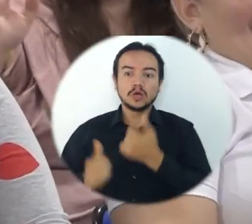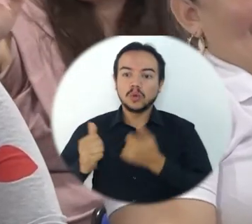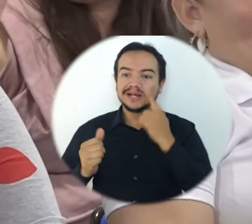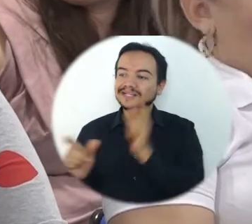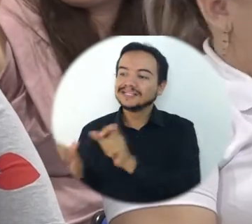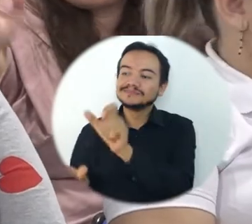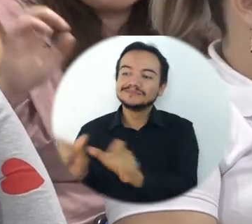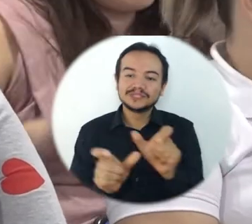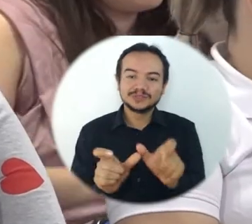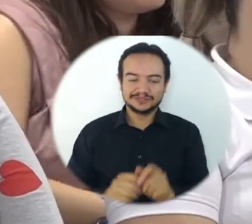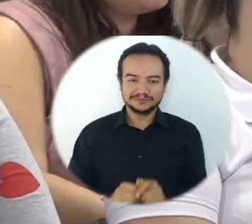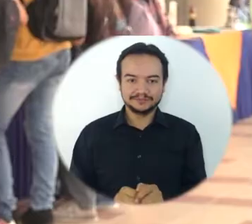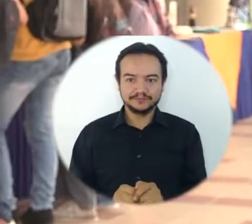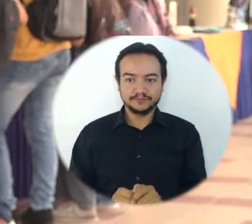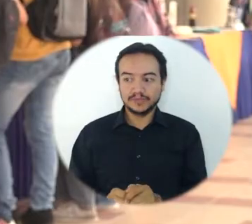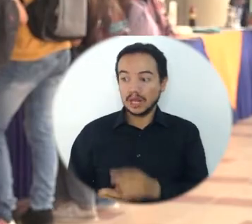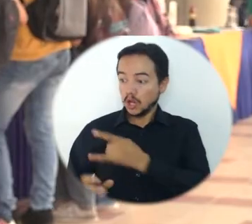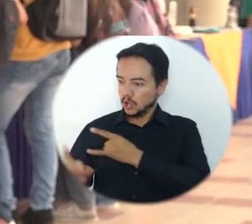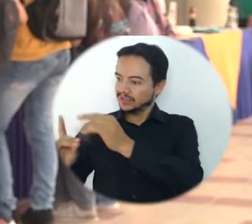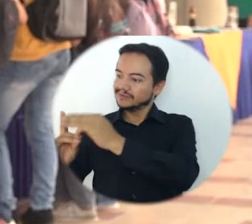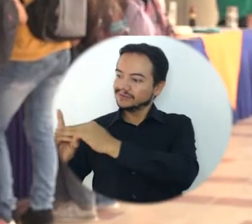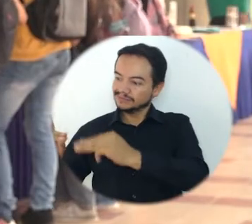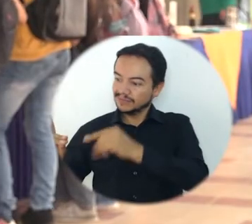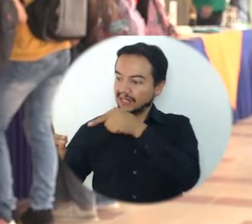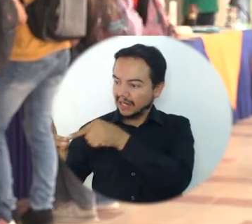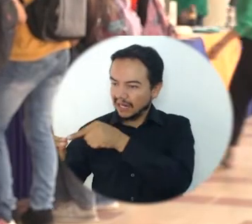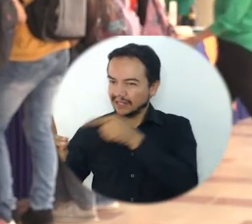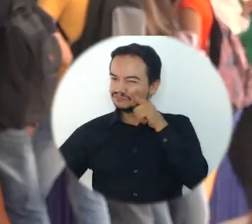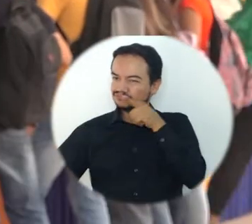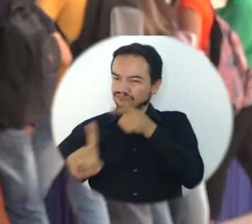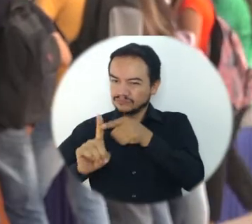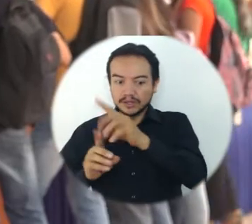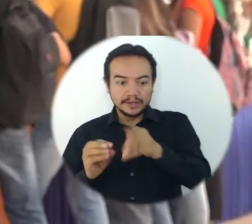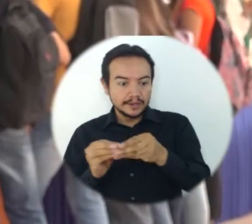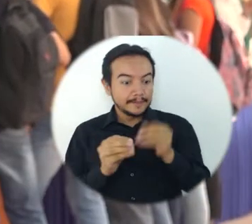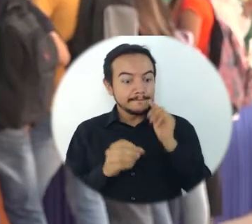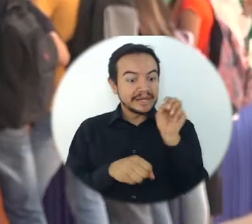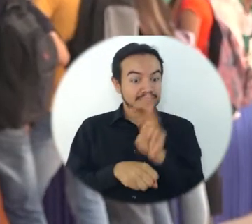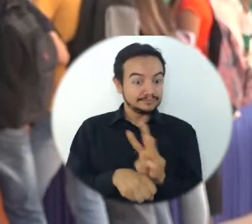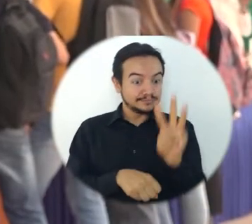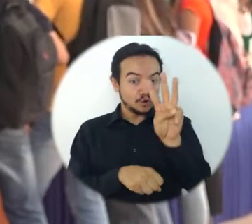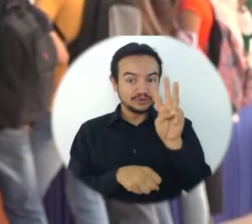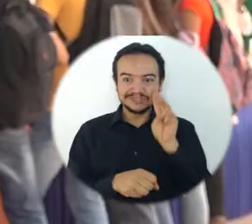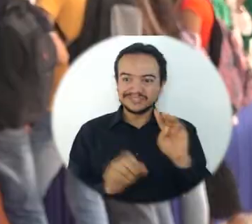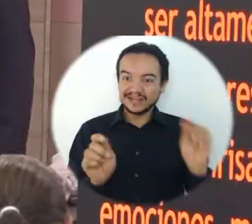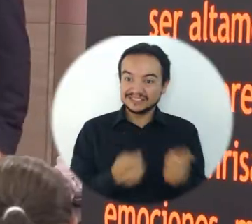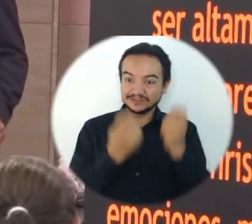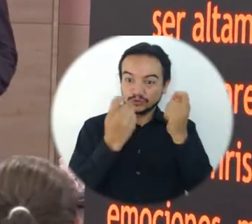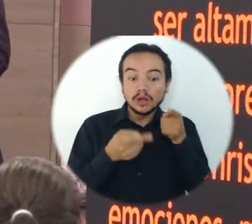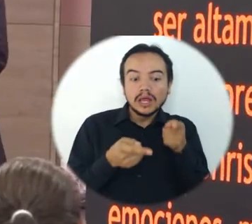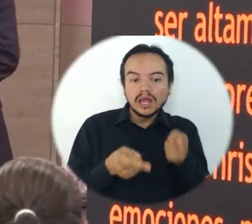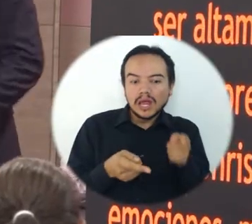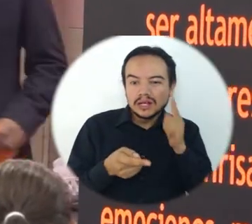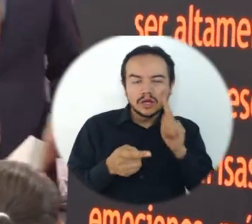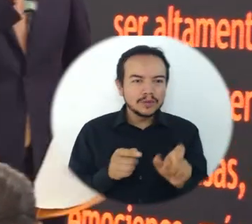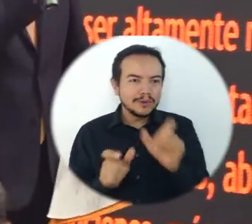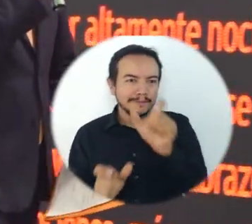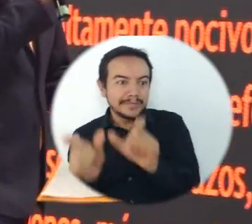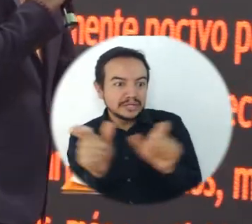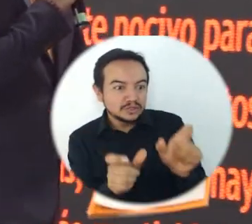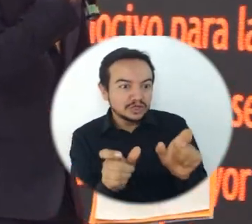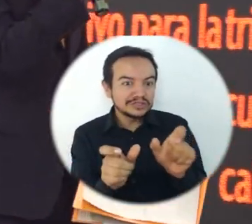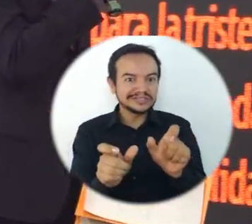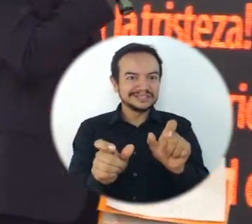realiza en la institución son las personas. Lo que busca la Universidad de Magdalena, lo que busca Positiva Compañía de Seguros, es acercar a la